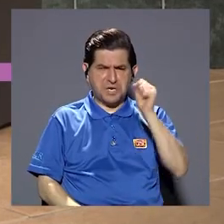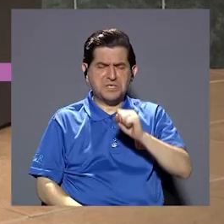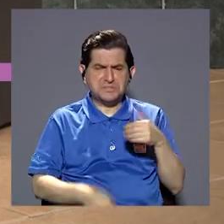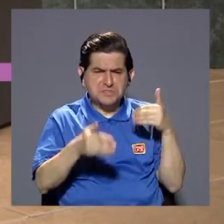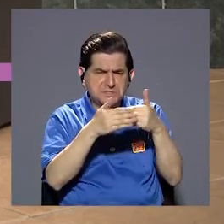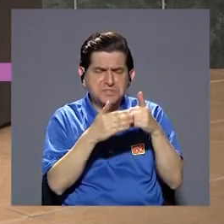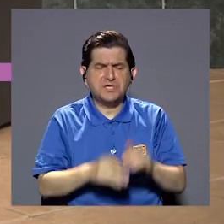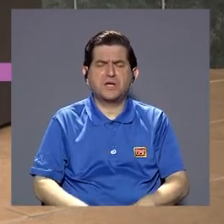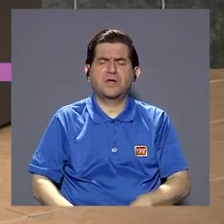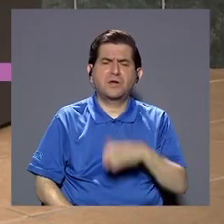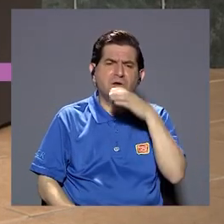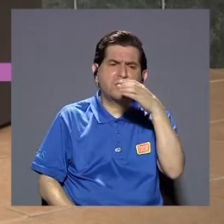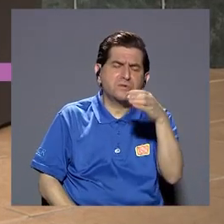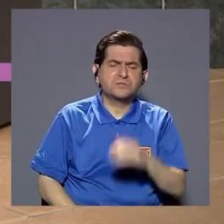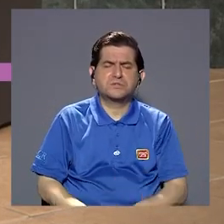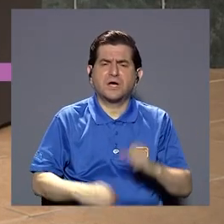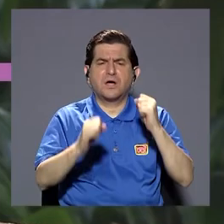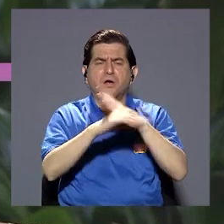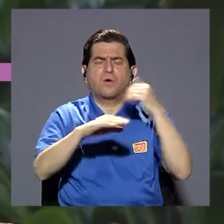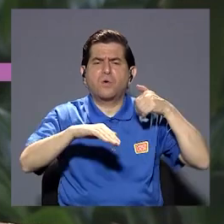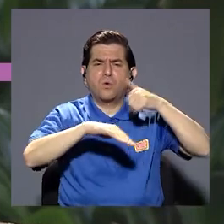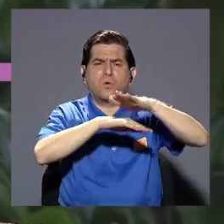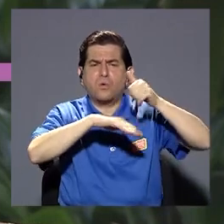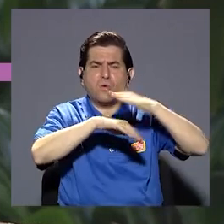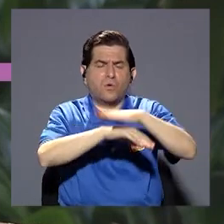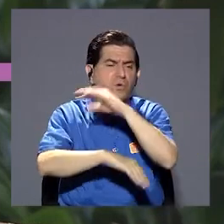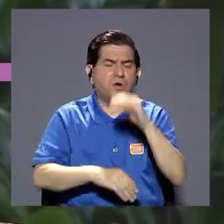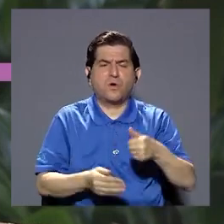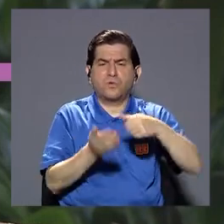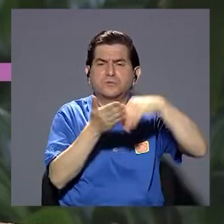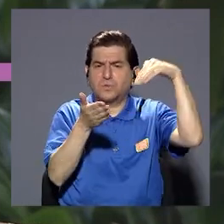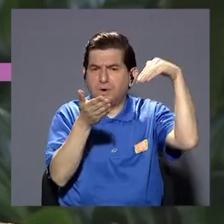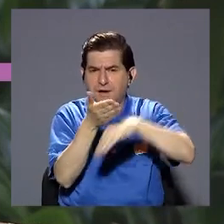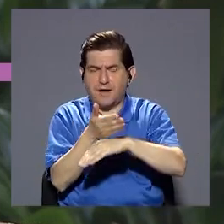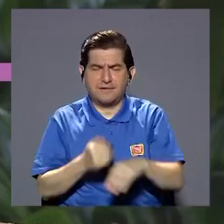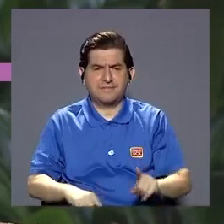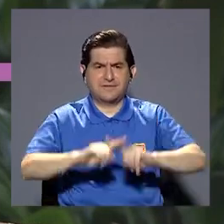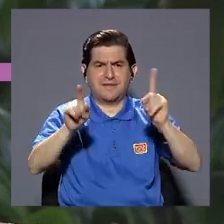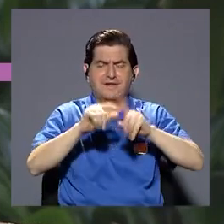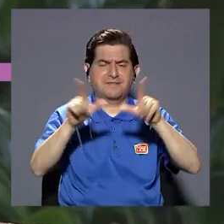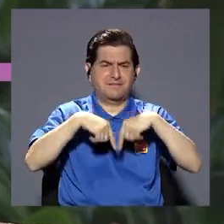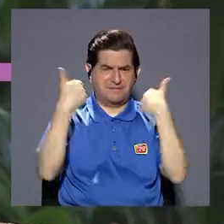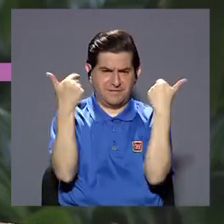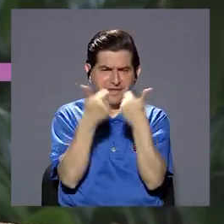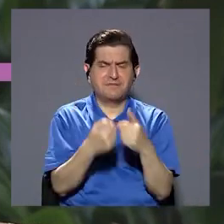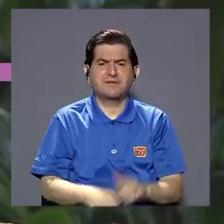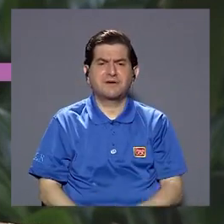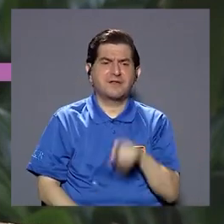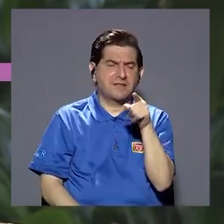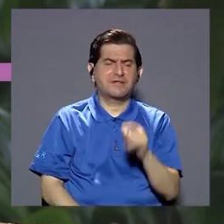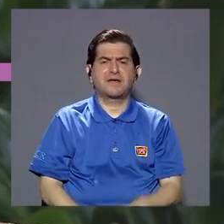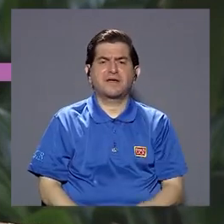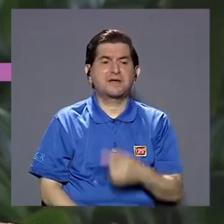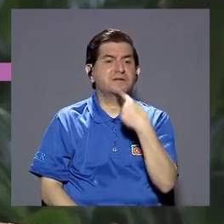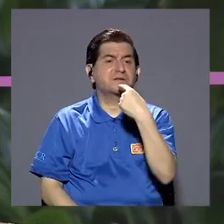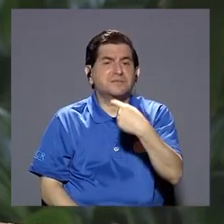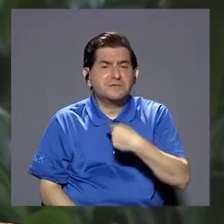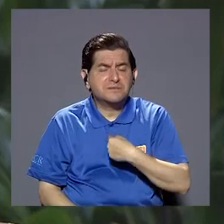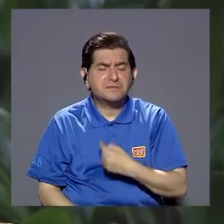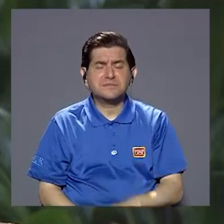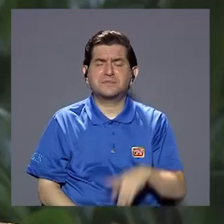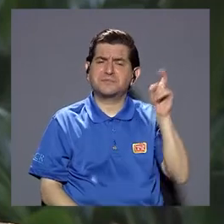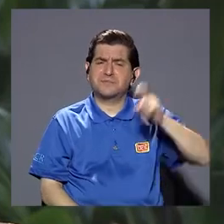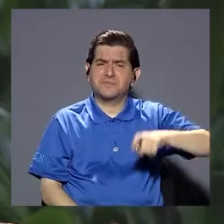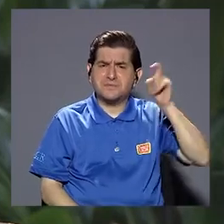este de este trabajo con la comunidad es un aprendizaje continuo las personas se nos acercan nos hacen sugerencias nos mandan